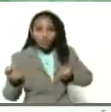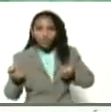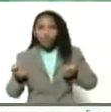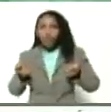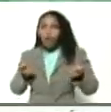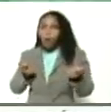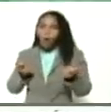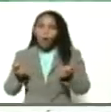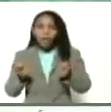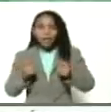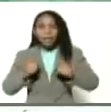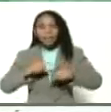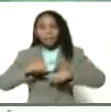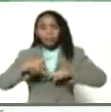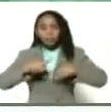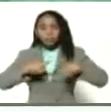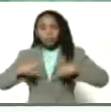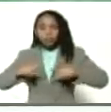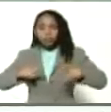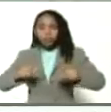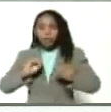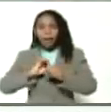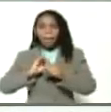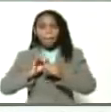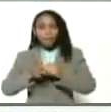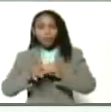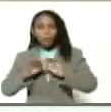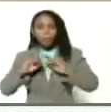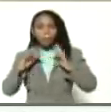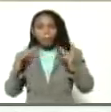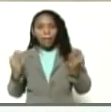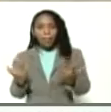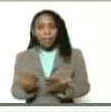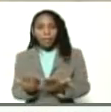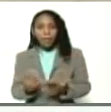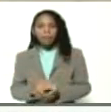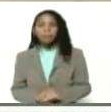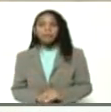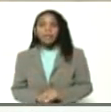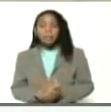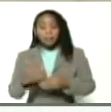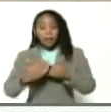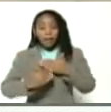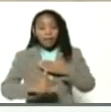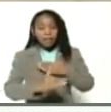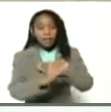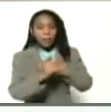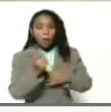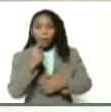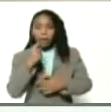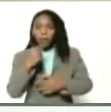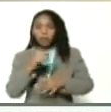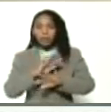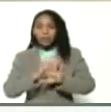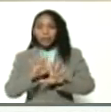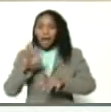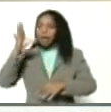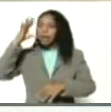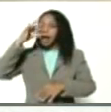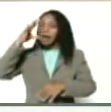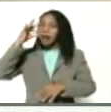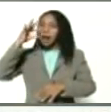control y manejo de la pandemia mientras avanzamos en los medicamentos de Alcarbativir está